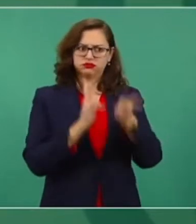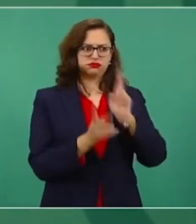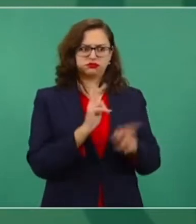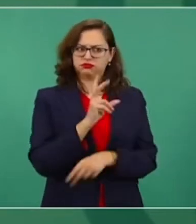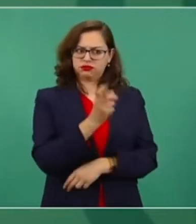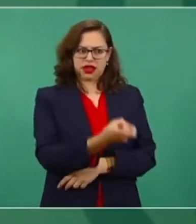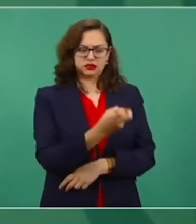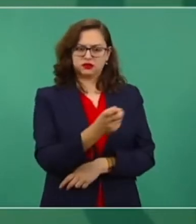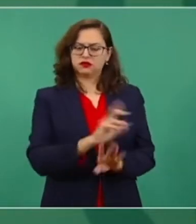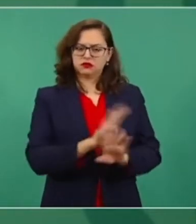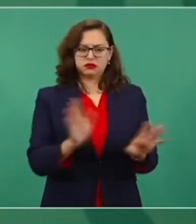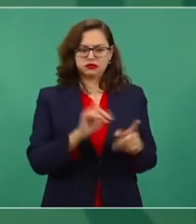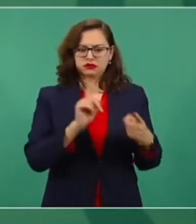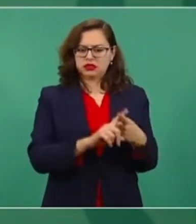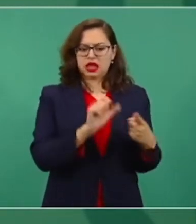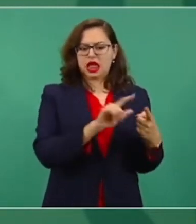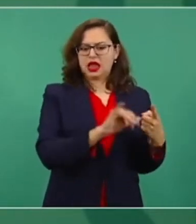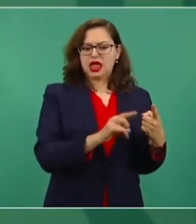ni con el presidente de la Corte,